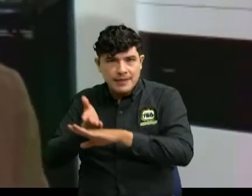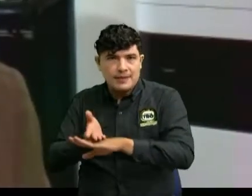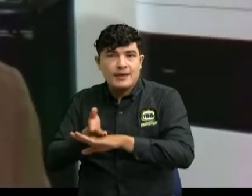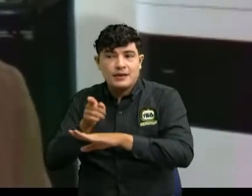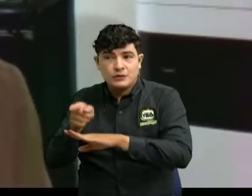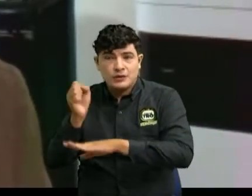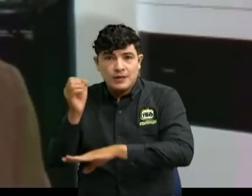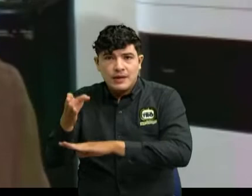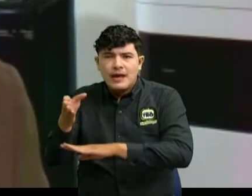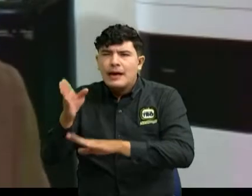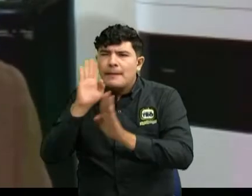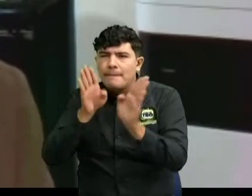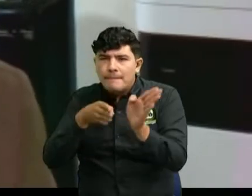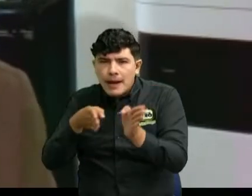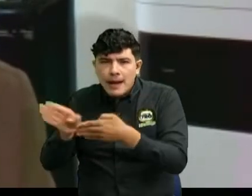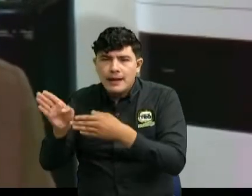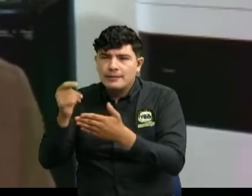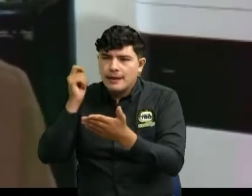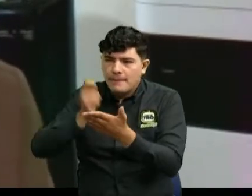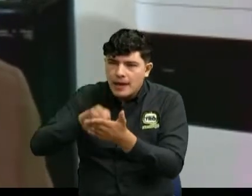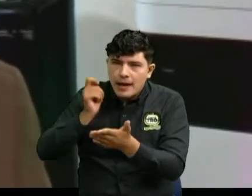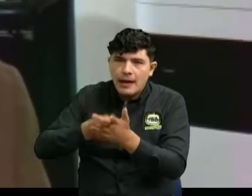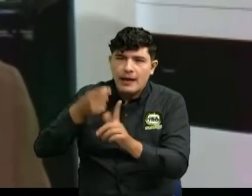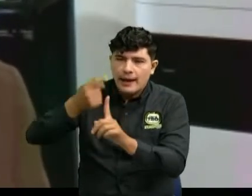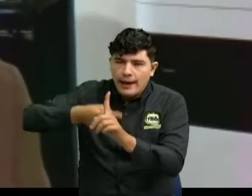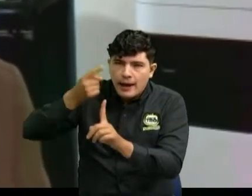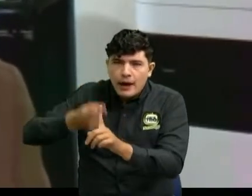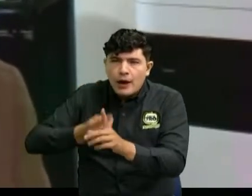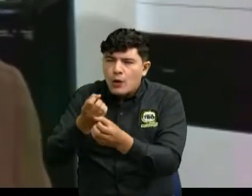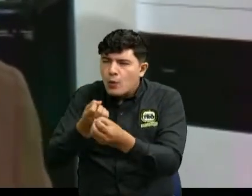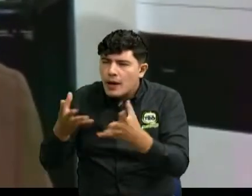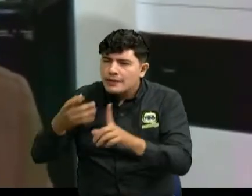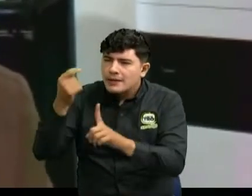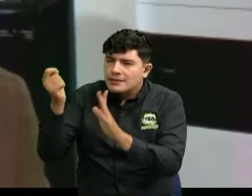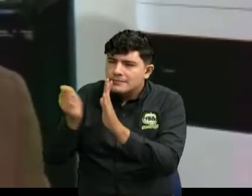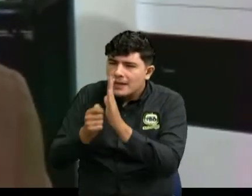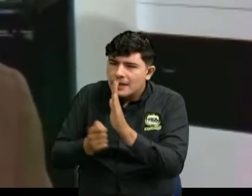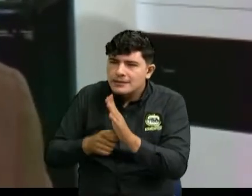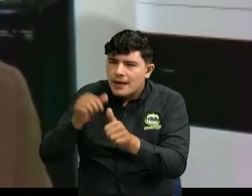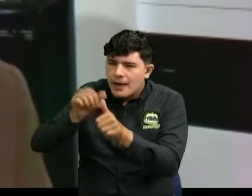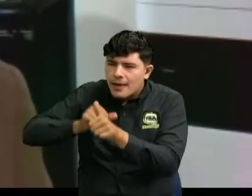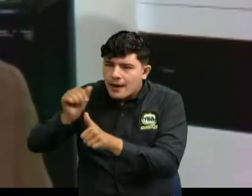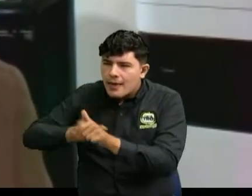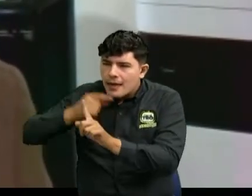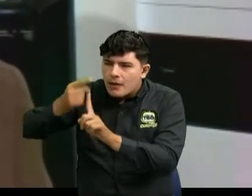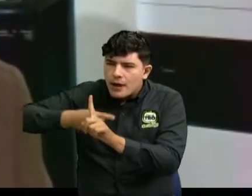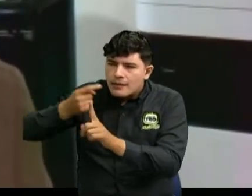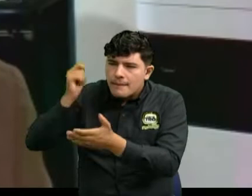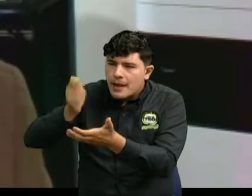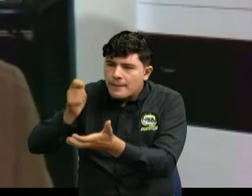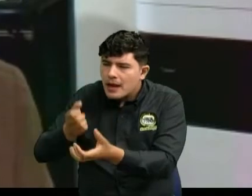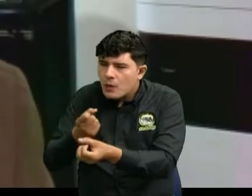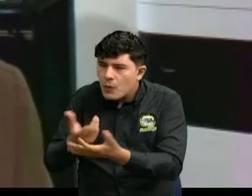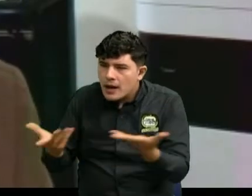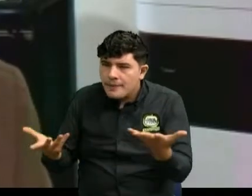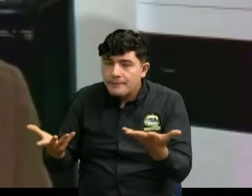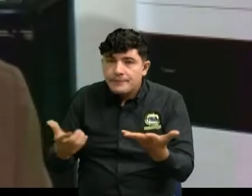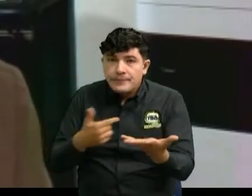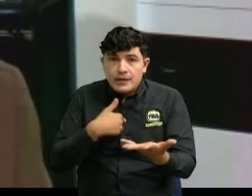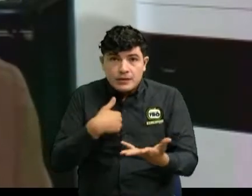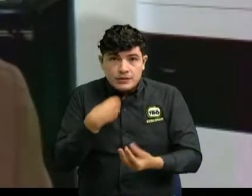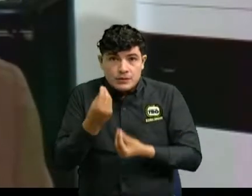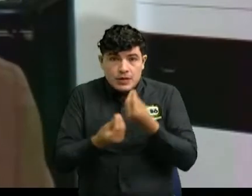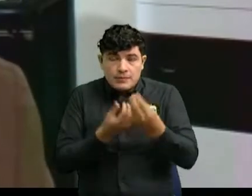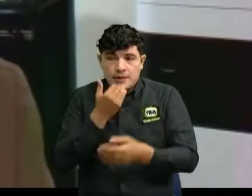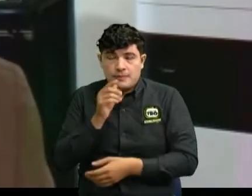de pagos, de cuántas, digamos, el número de cuotas, el valor de cada cuota. Y si yo realicé, digamos, en el